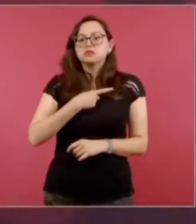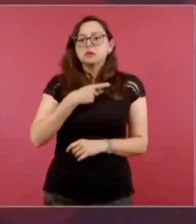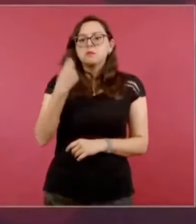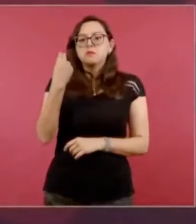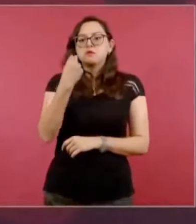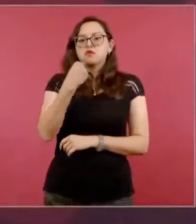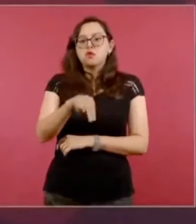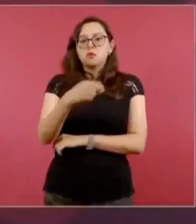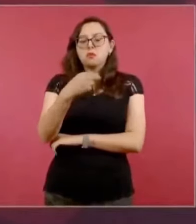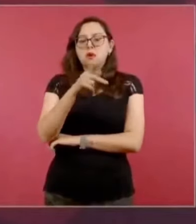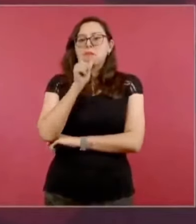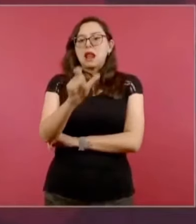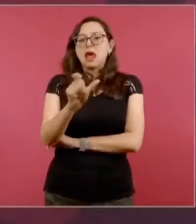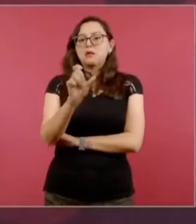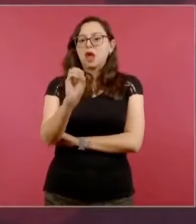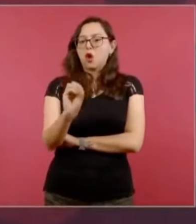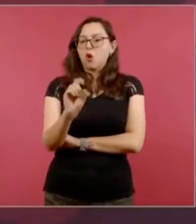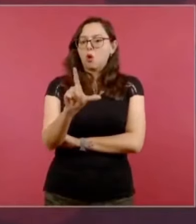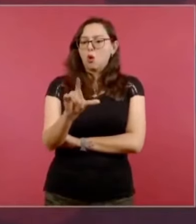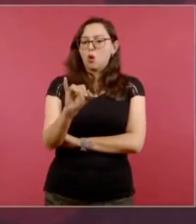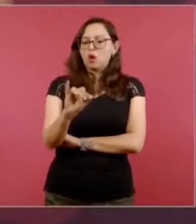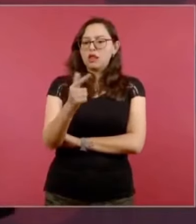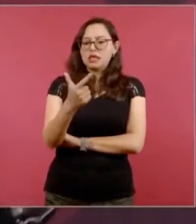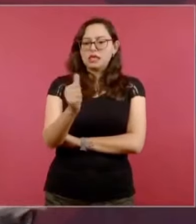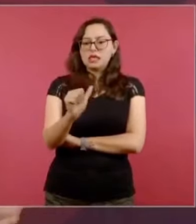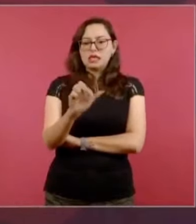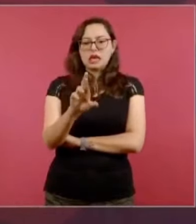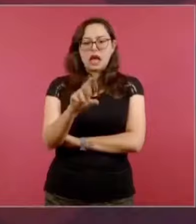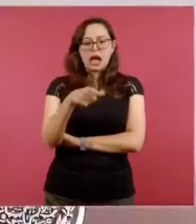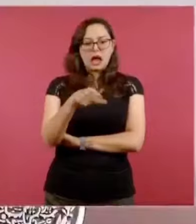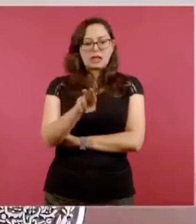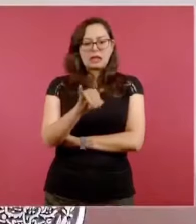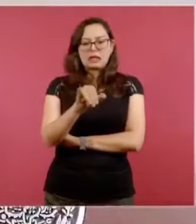y hay una realidad,